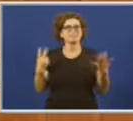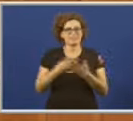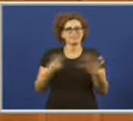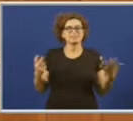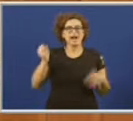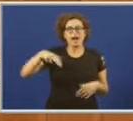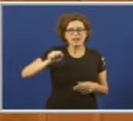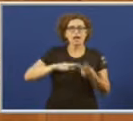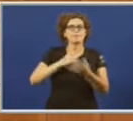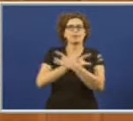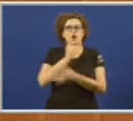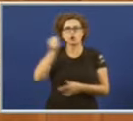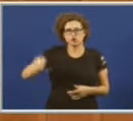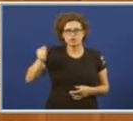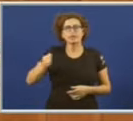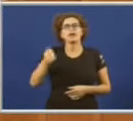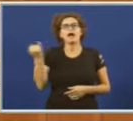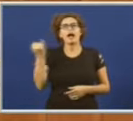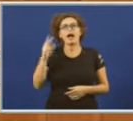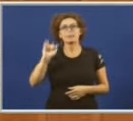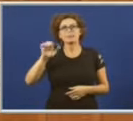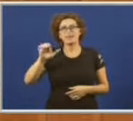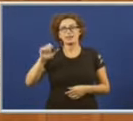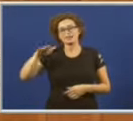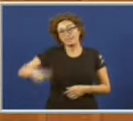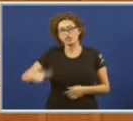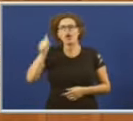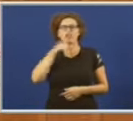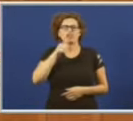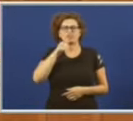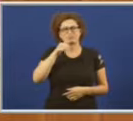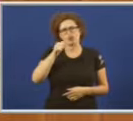Ana, María José e Javier, un neno de 11 anos.